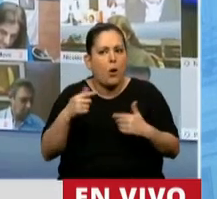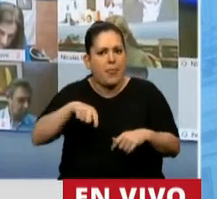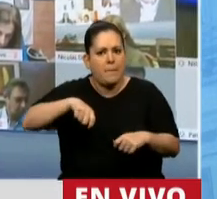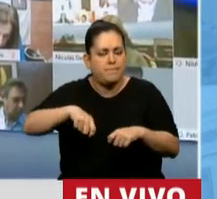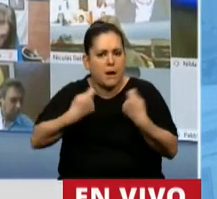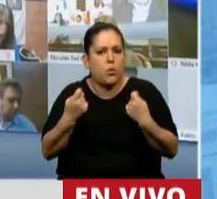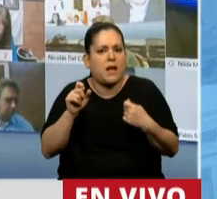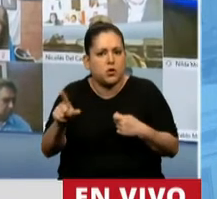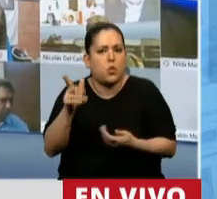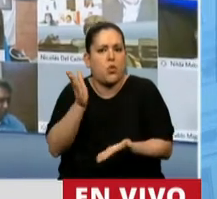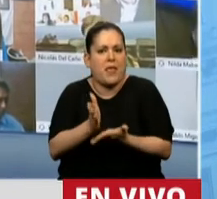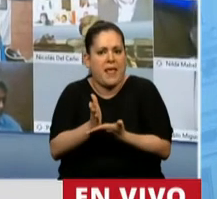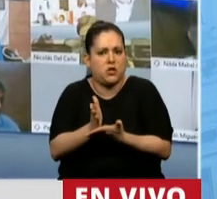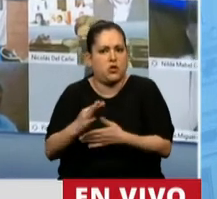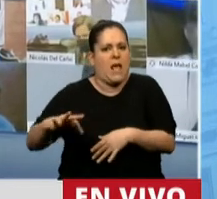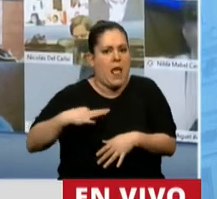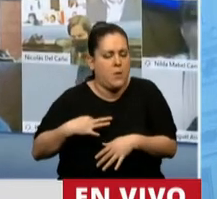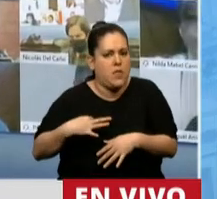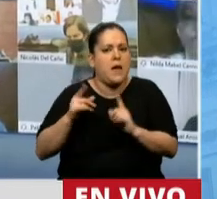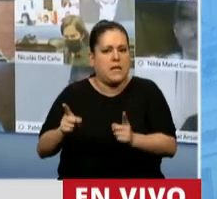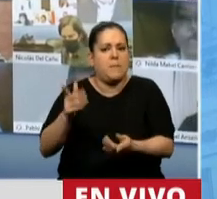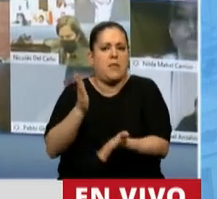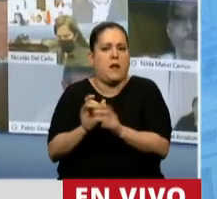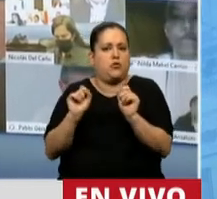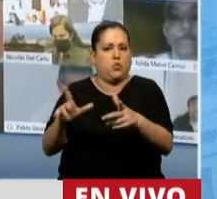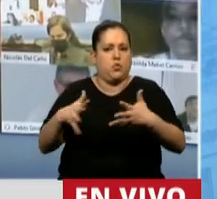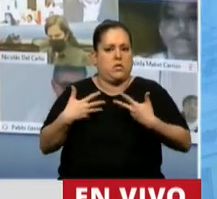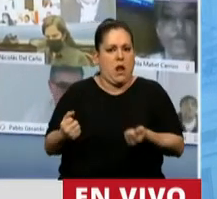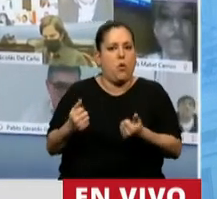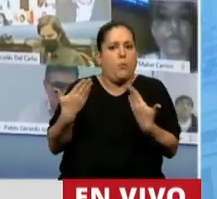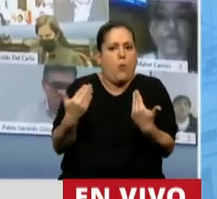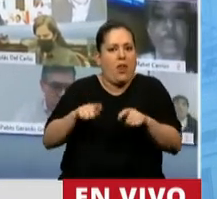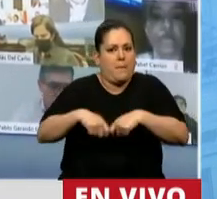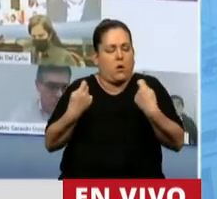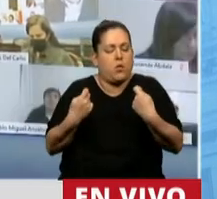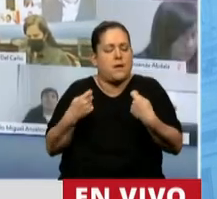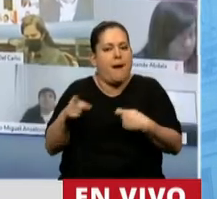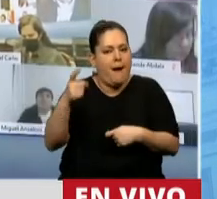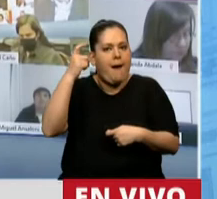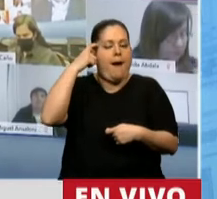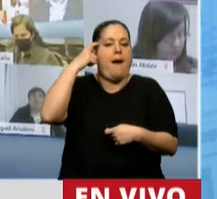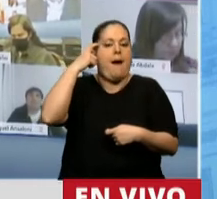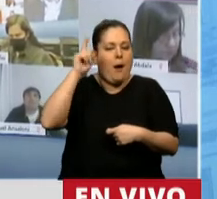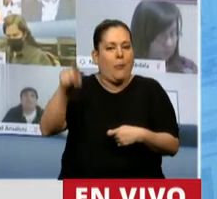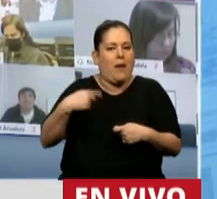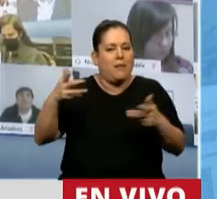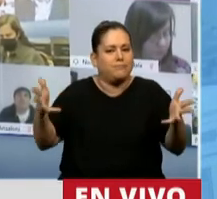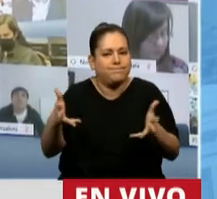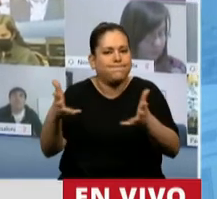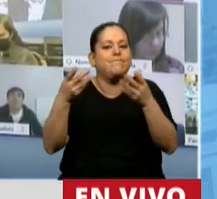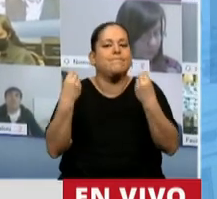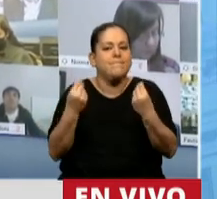sus derechos a la vida y a la salud. Y de ese modo podrán peticionar y promover las medidas